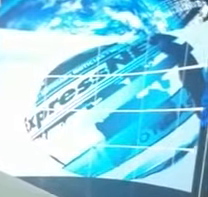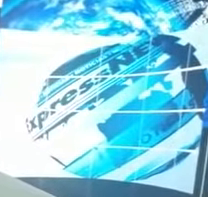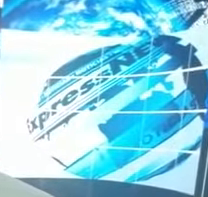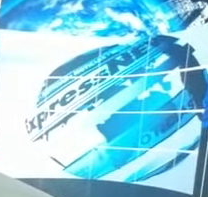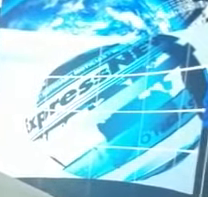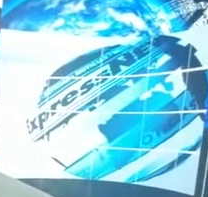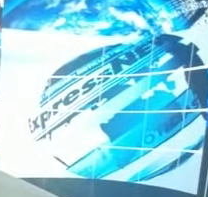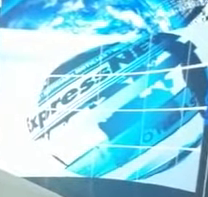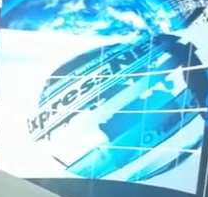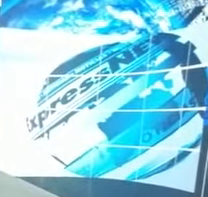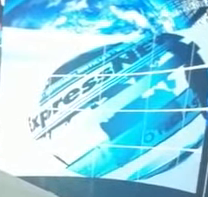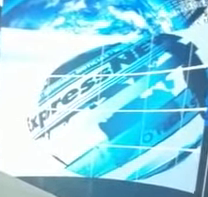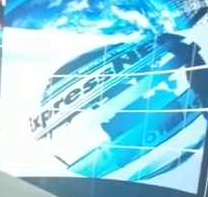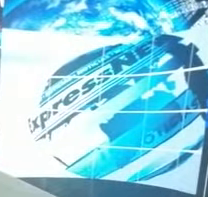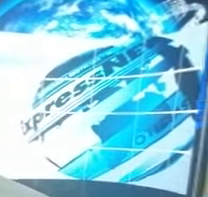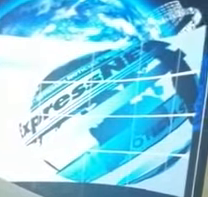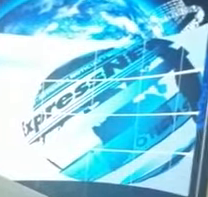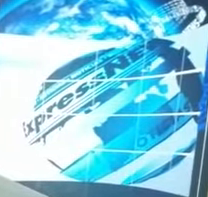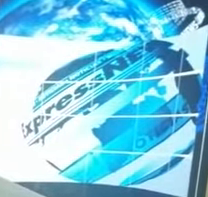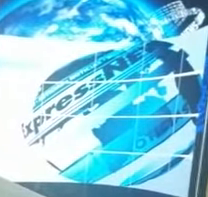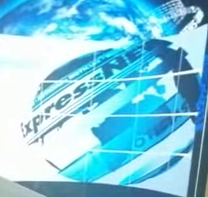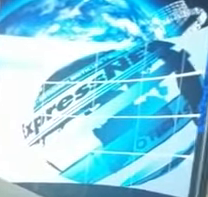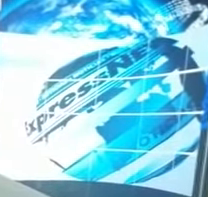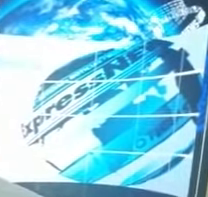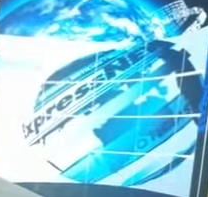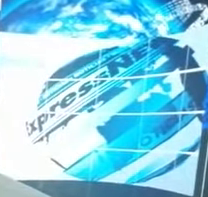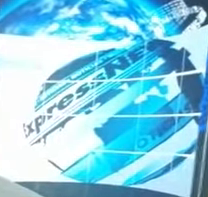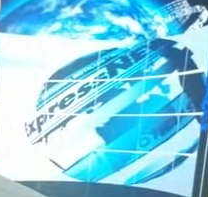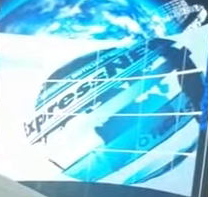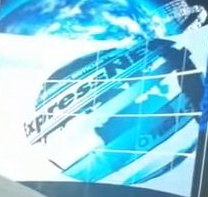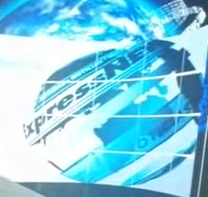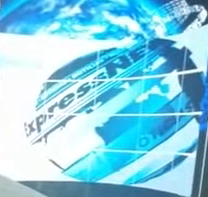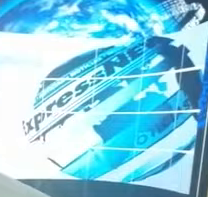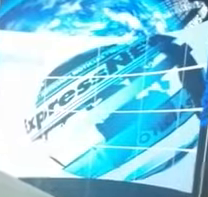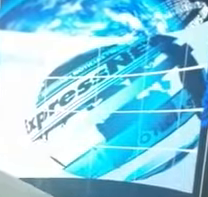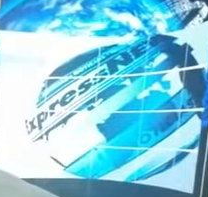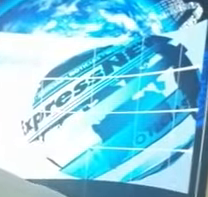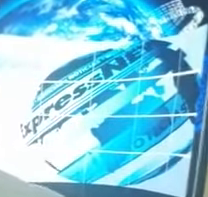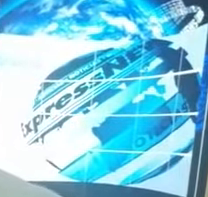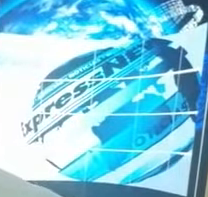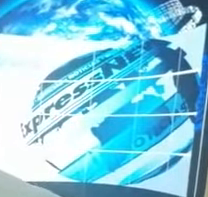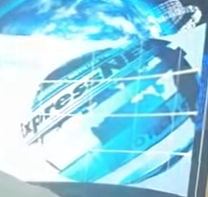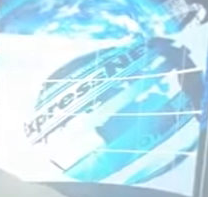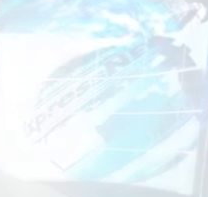interrogantes. ¿Quién les habla? El periodista Orlando Mancini de Express News.